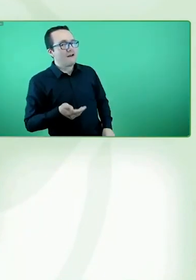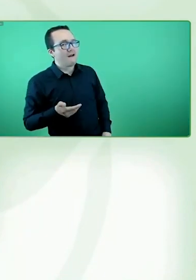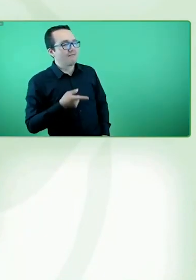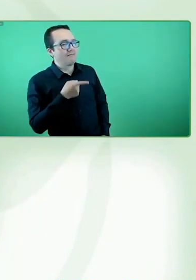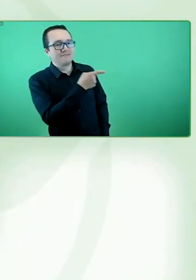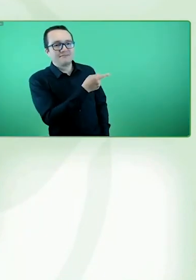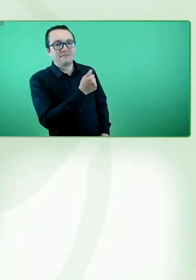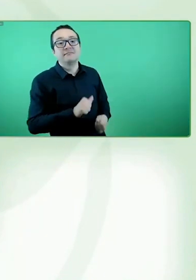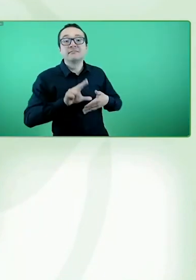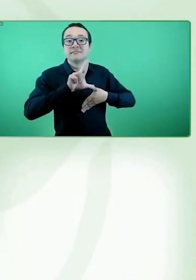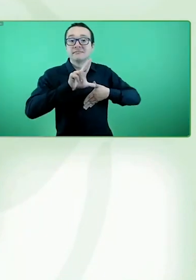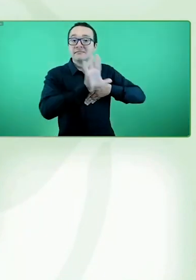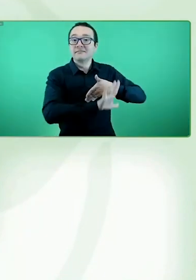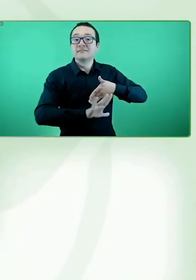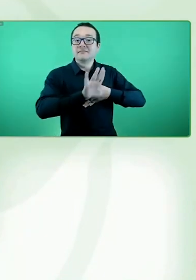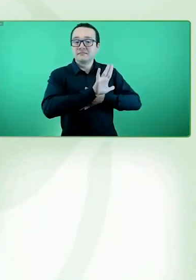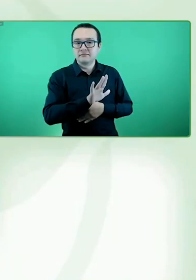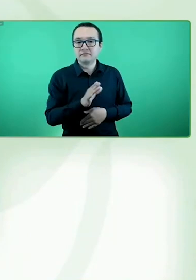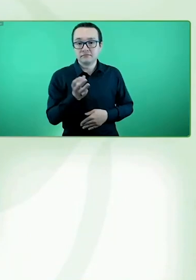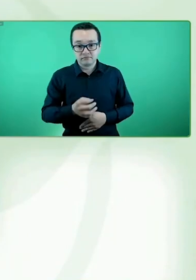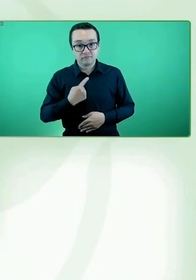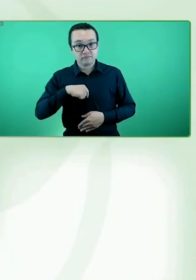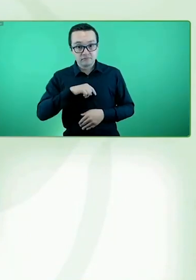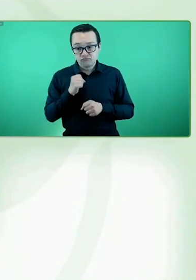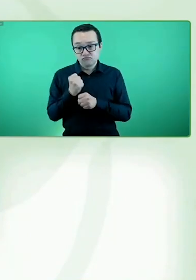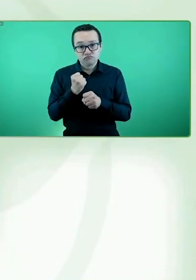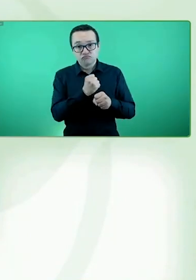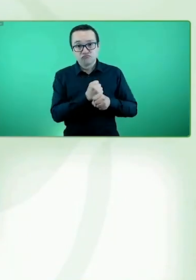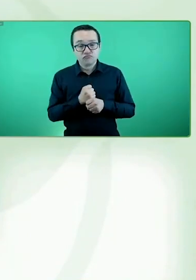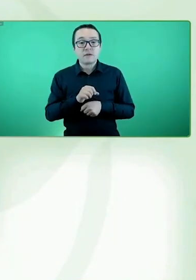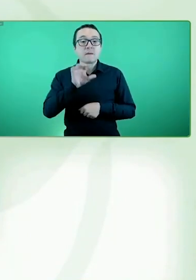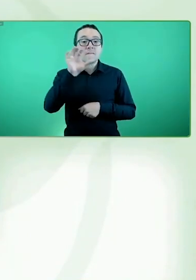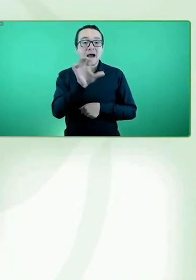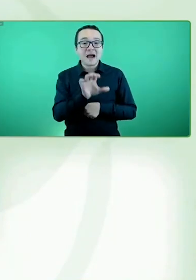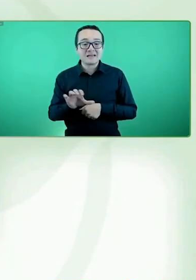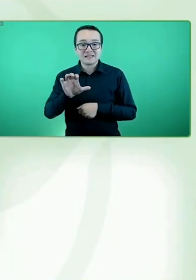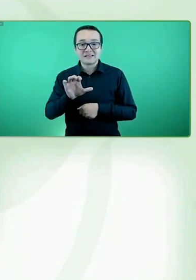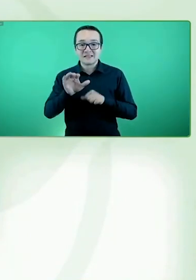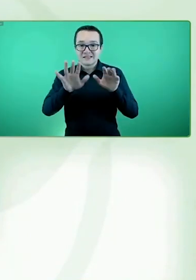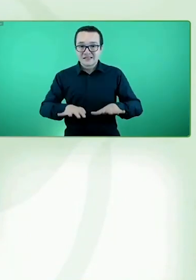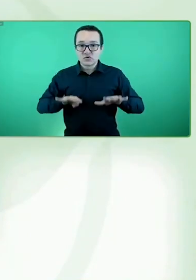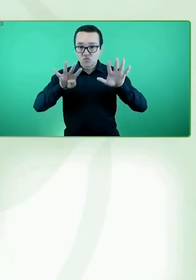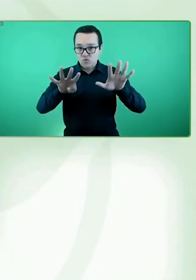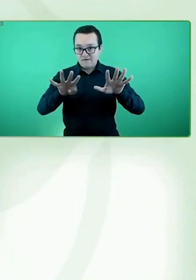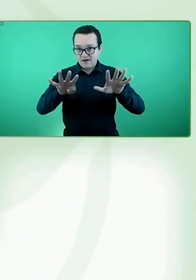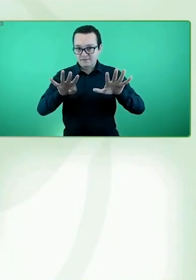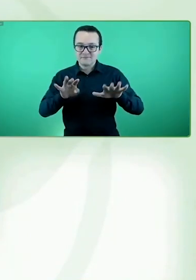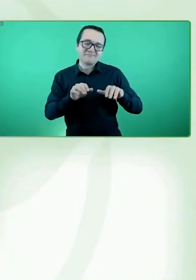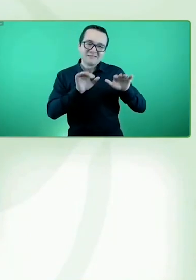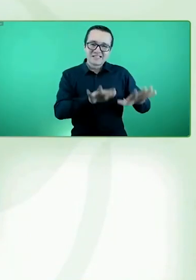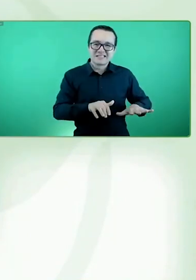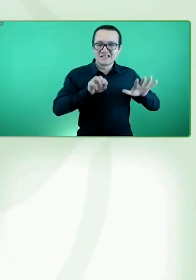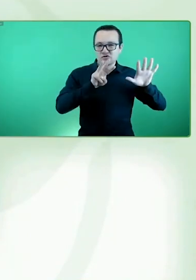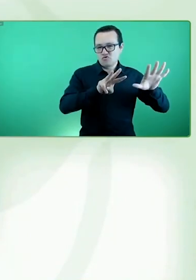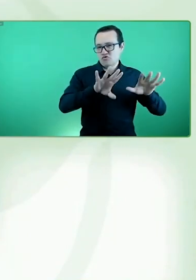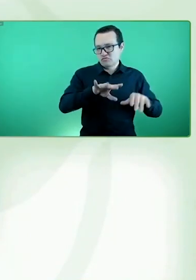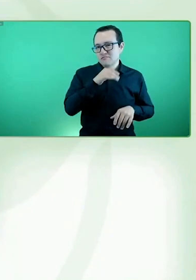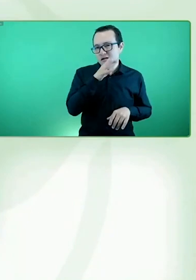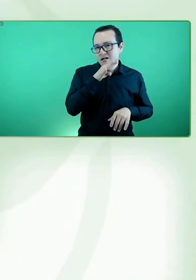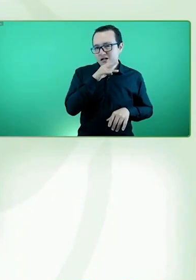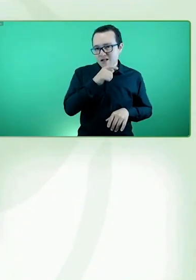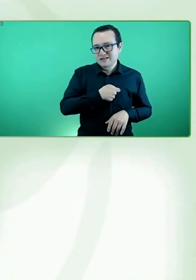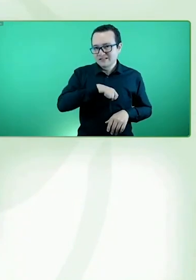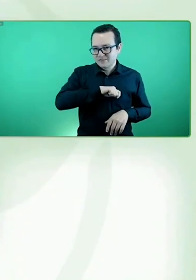Nuestra Fundación trabaja en 19 países, los 18 de habla hispana, más Brasil. Trabajamos